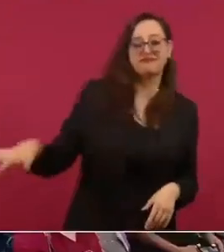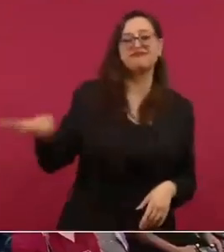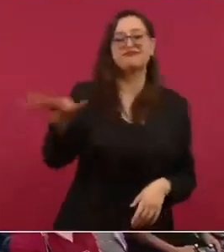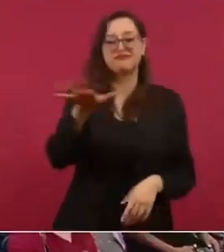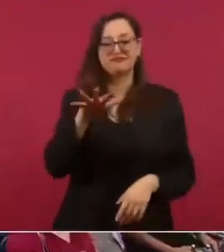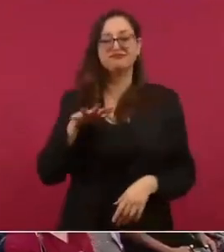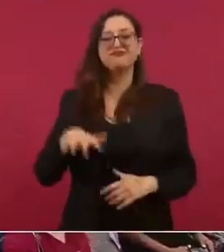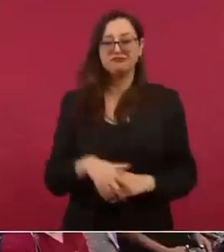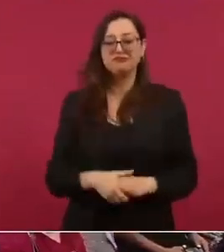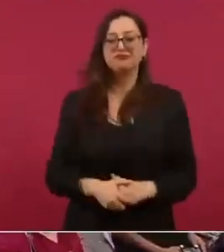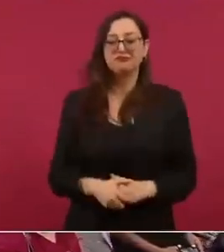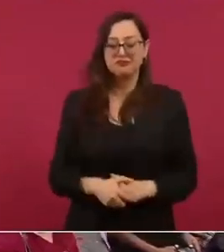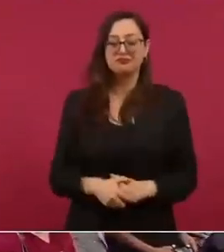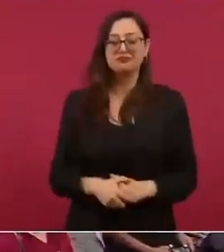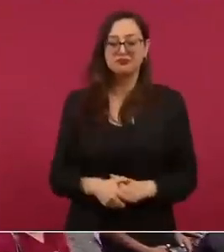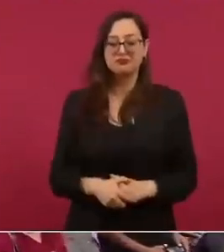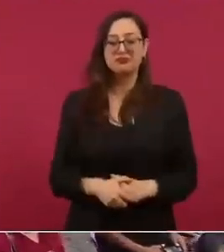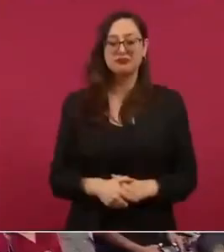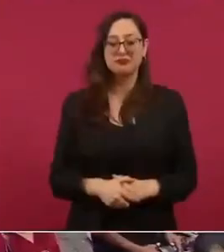básicamente